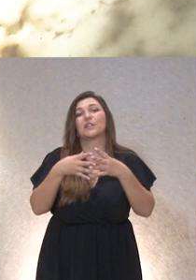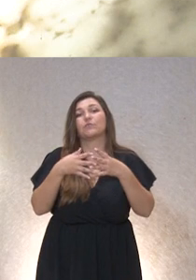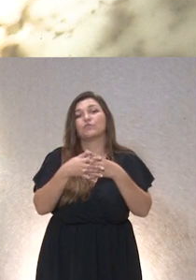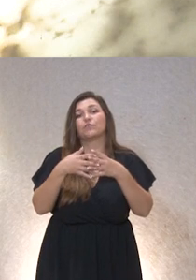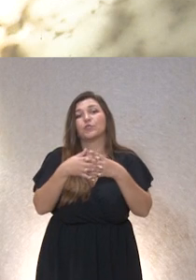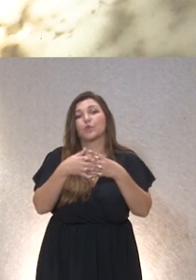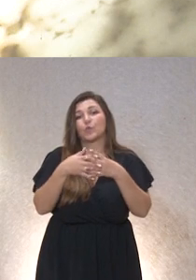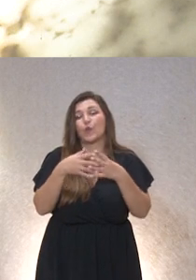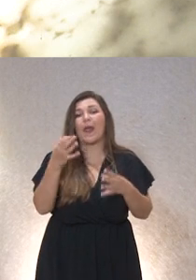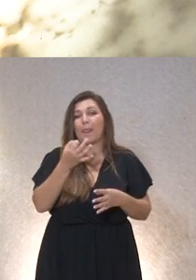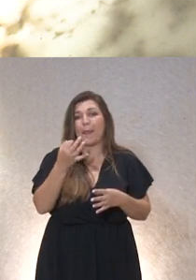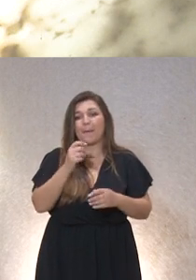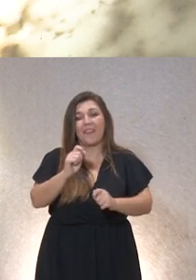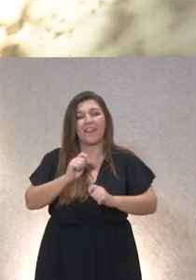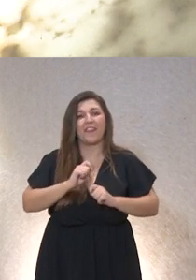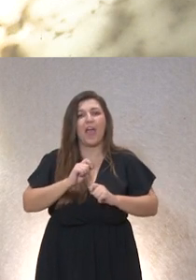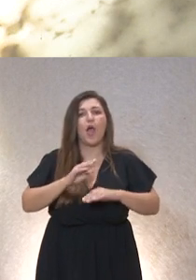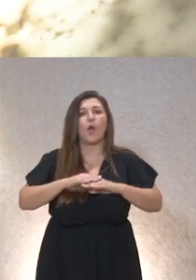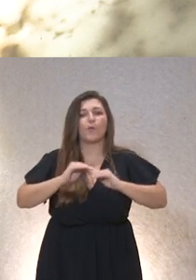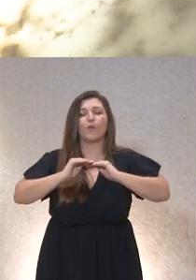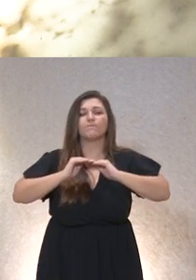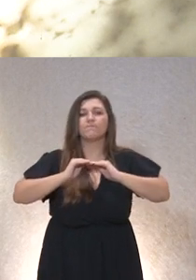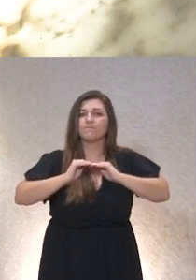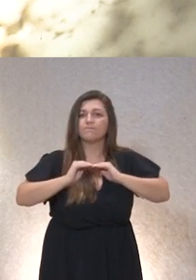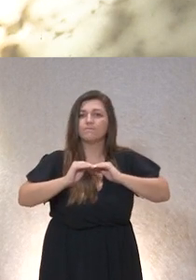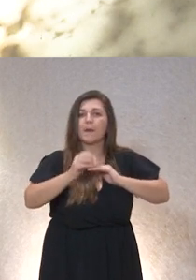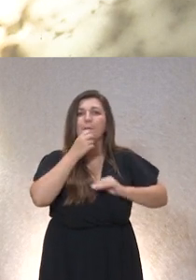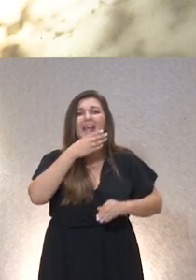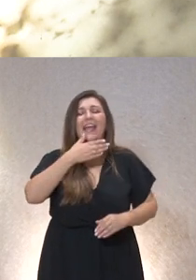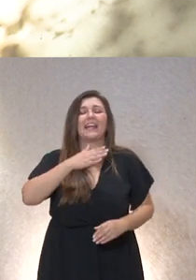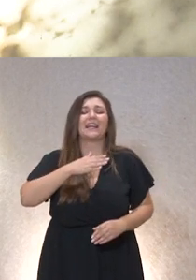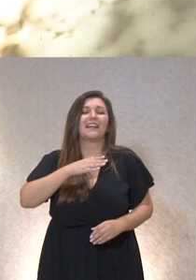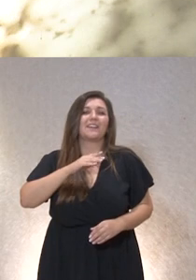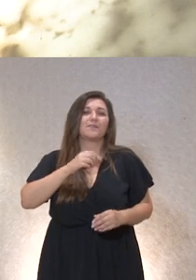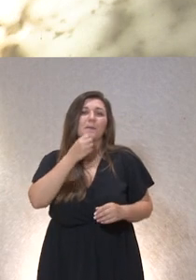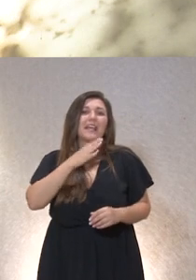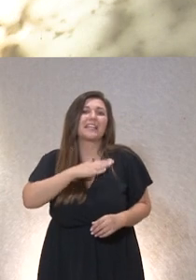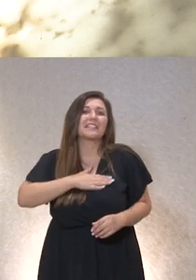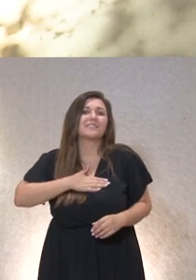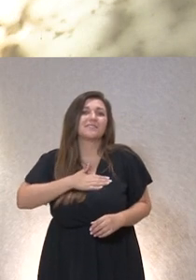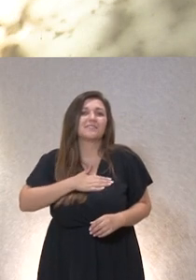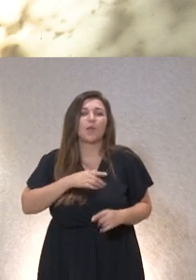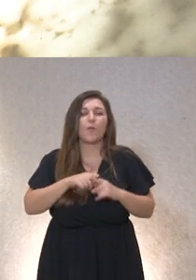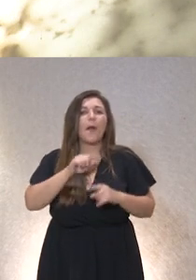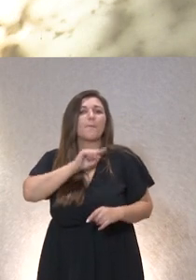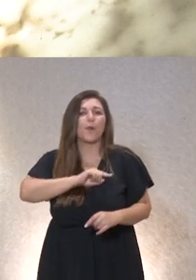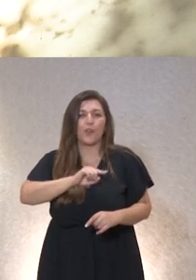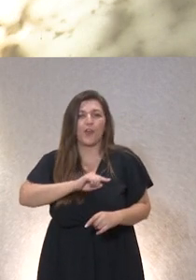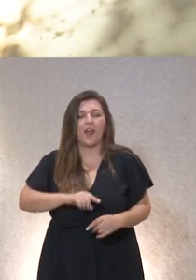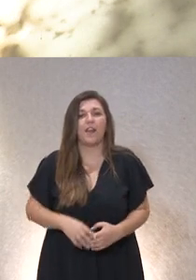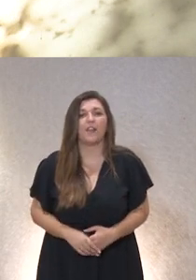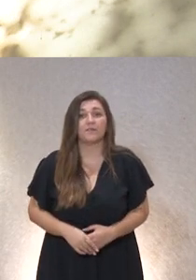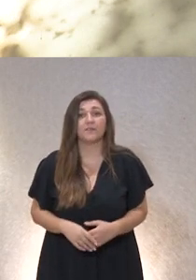que les va a dar una estabilidad y un bienestar emocional en esta estructura hay que